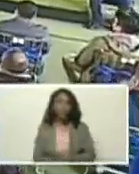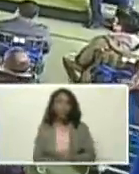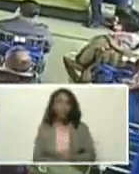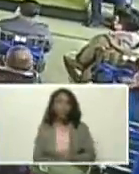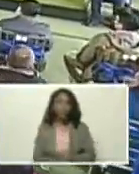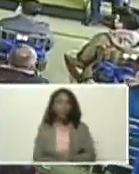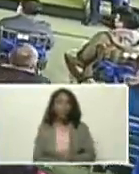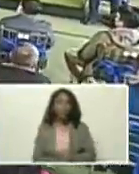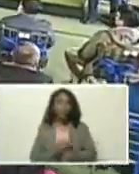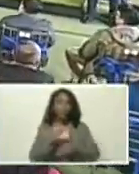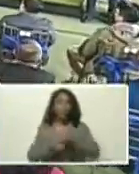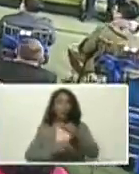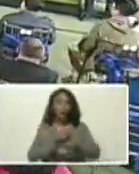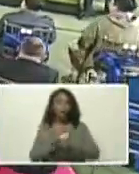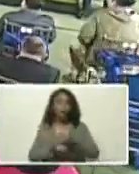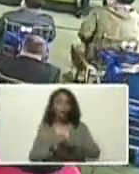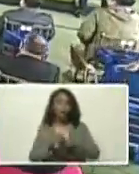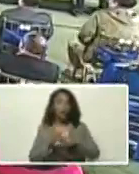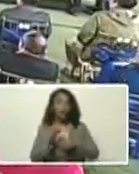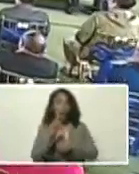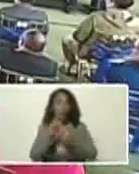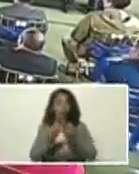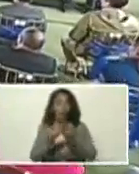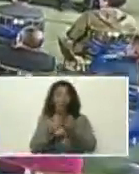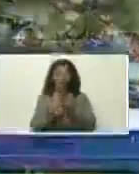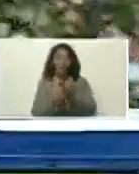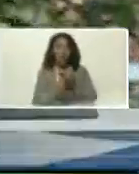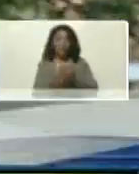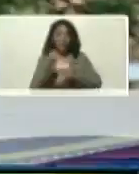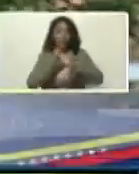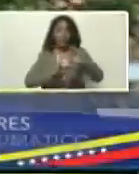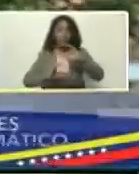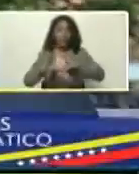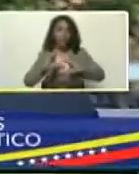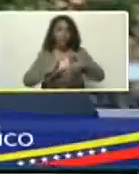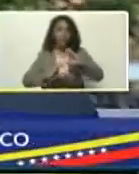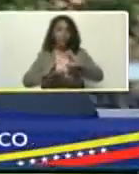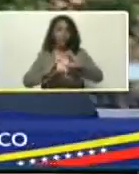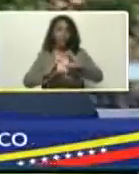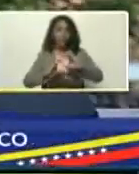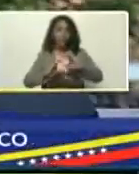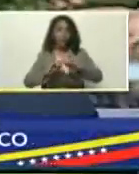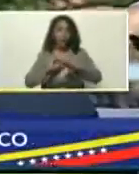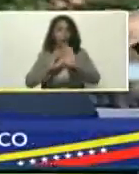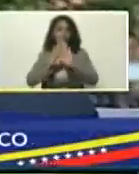la creación, de una revista, científica, arbitrada,